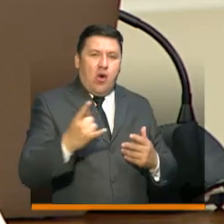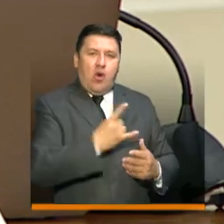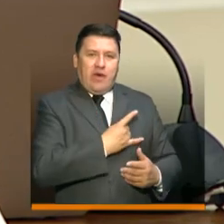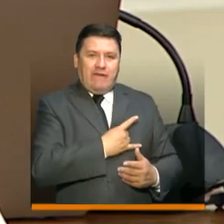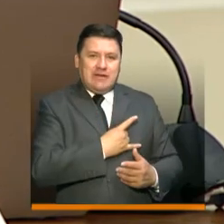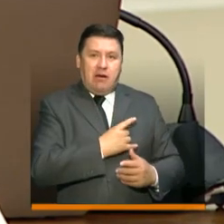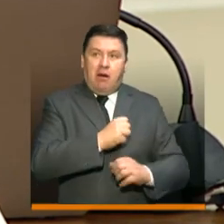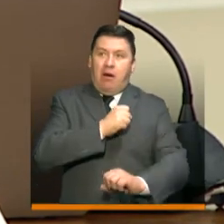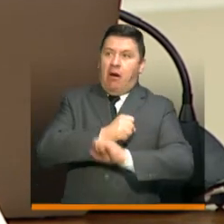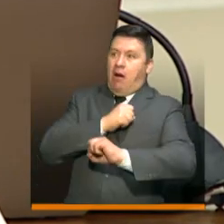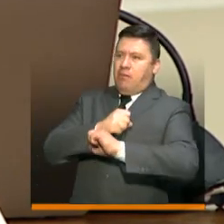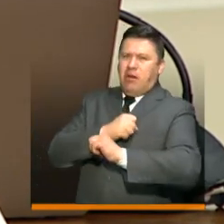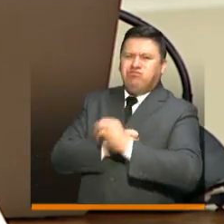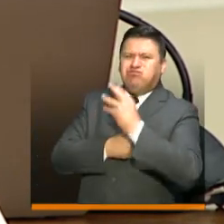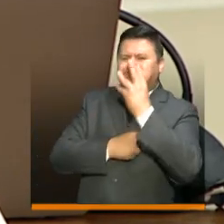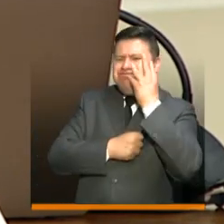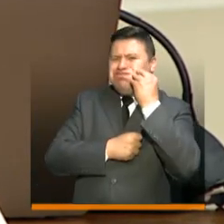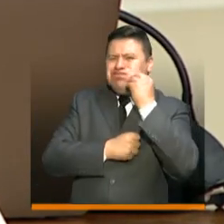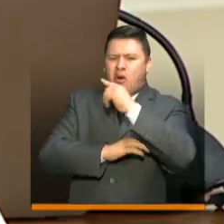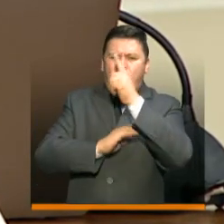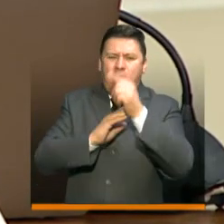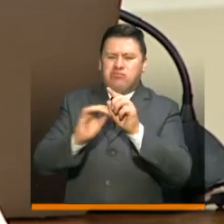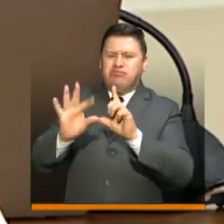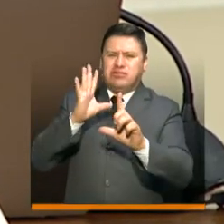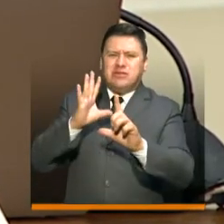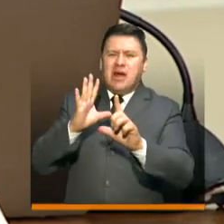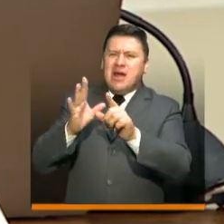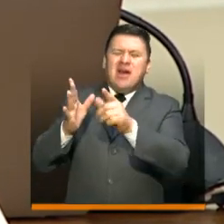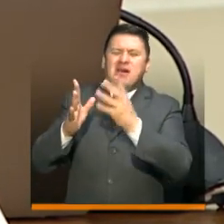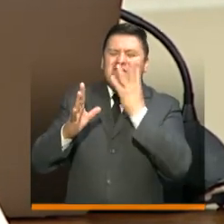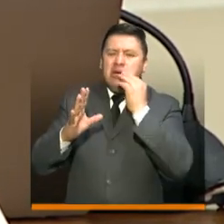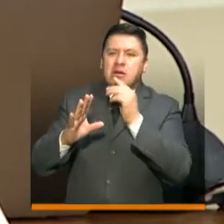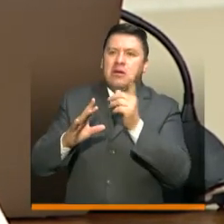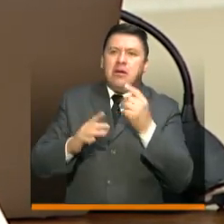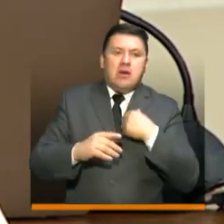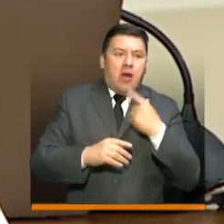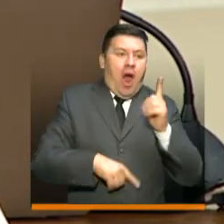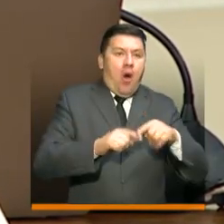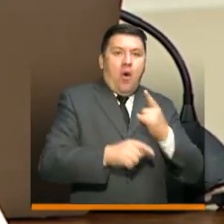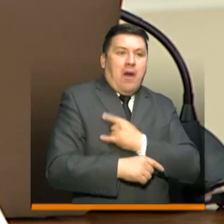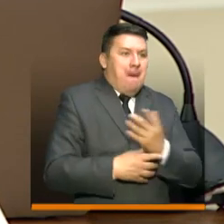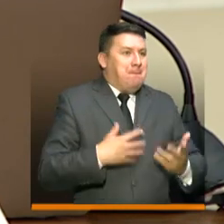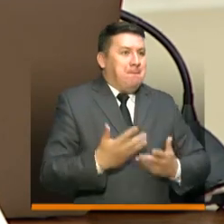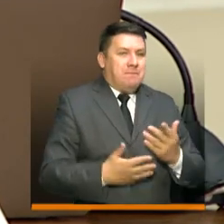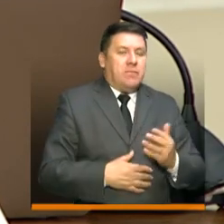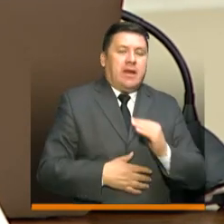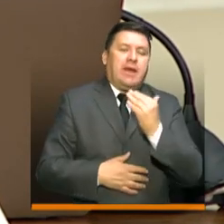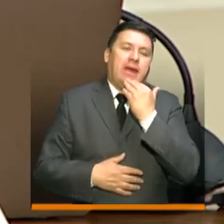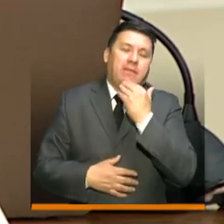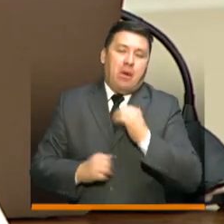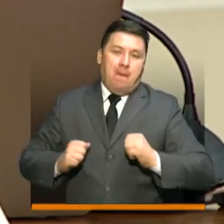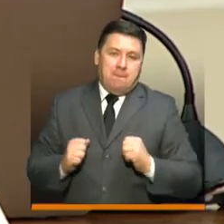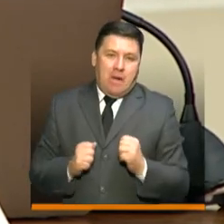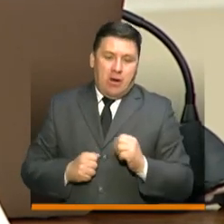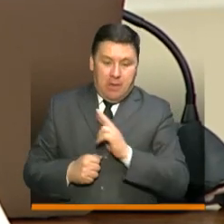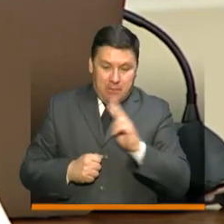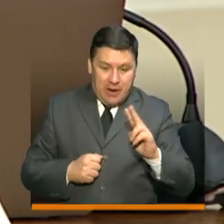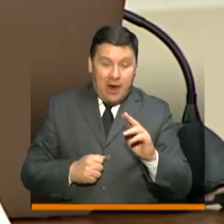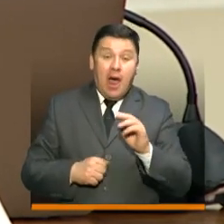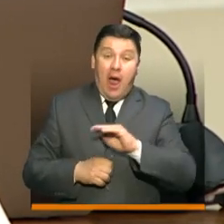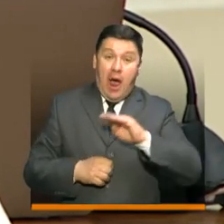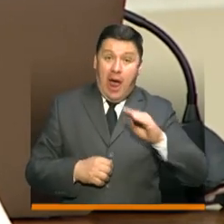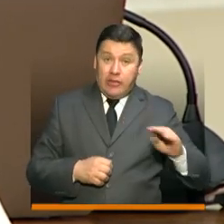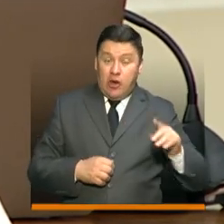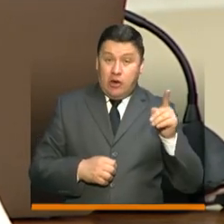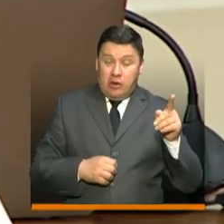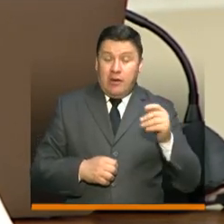en las universidades que no tenían todas las capacidades para hacer el tránsito a la virtualidad. Y hoy, presidente, le doy los siguientes ejemplos. Bogotá, Valle y Antioquia, tres